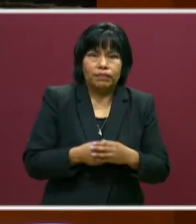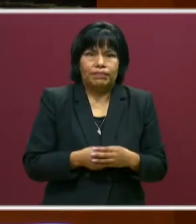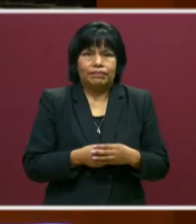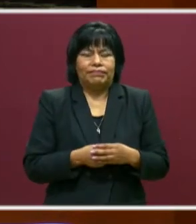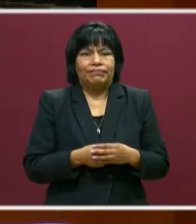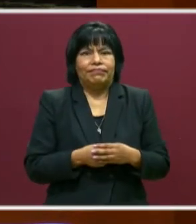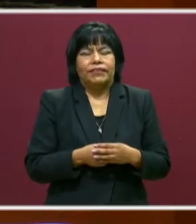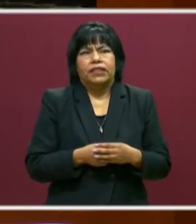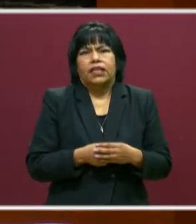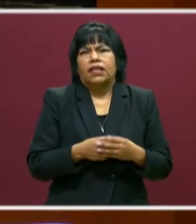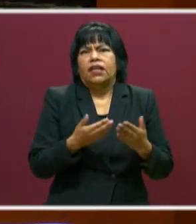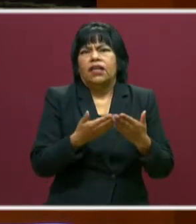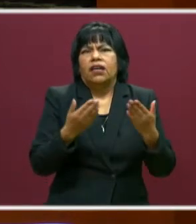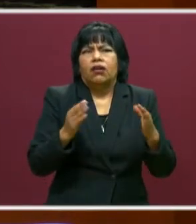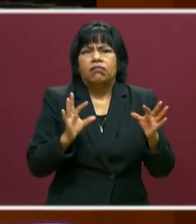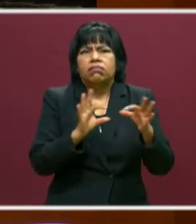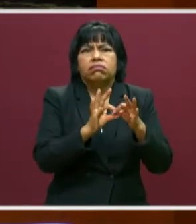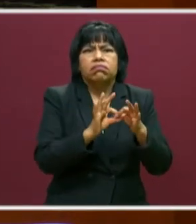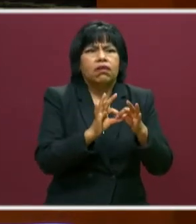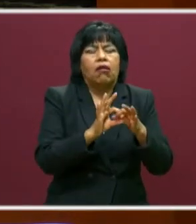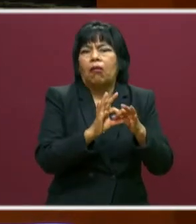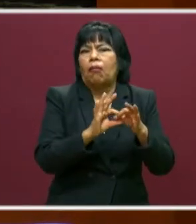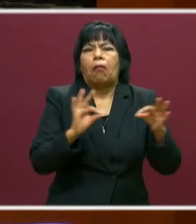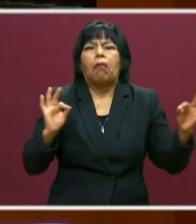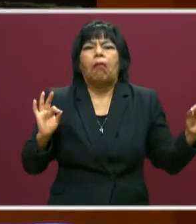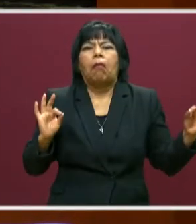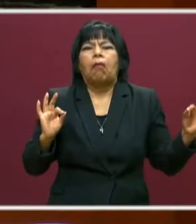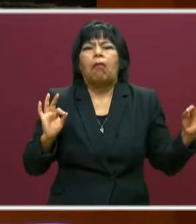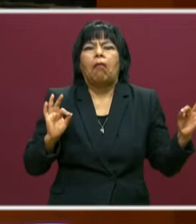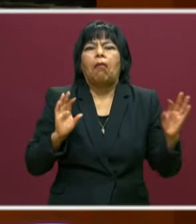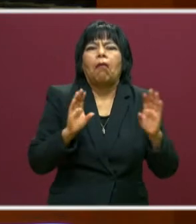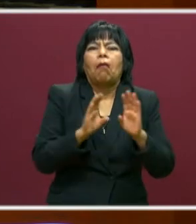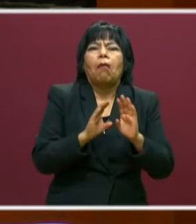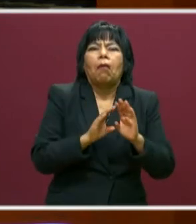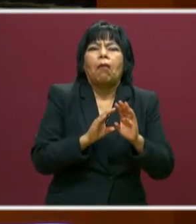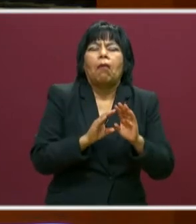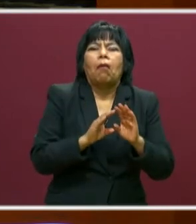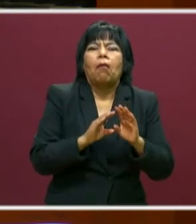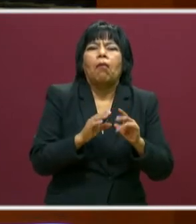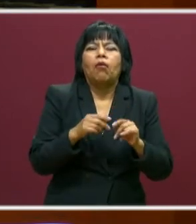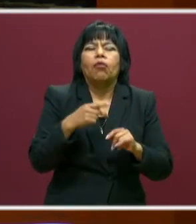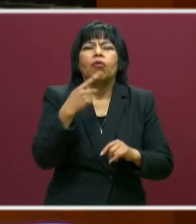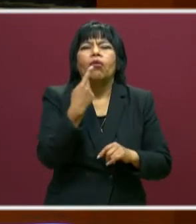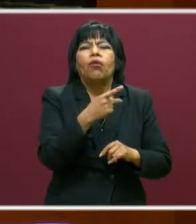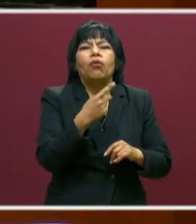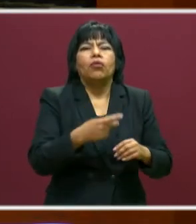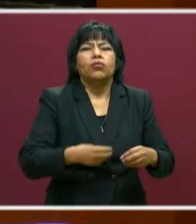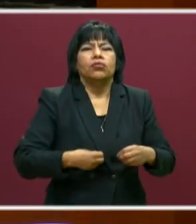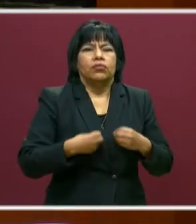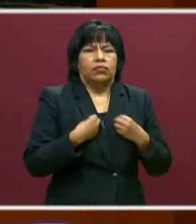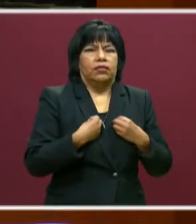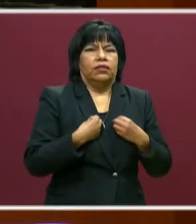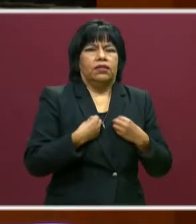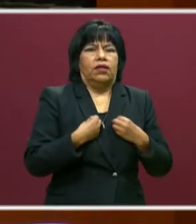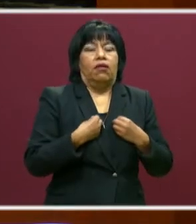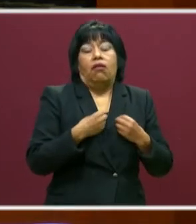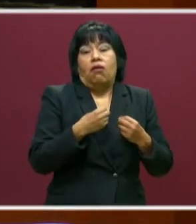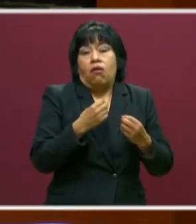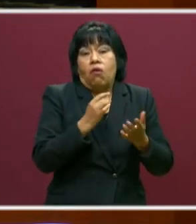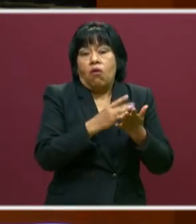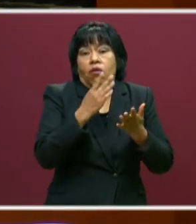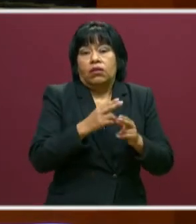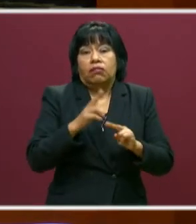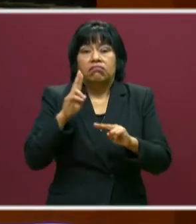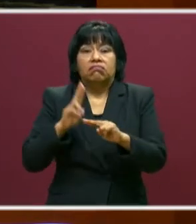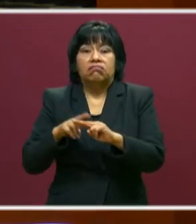desvinculas eso. Así es. Desvinculas el que esté conectado con su vida y el que estén solamente inmóviles en una